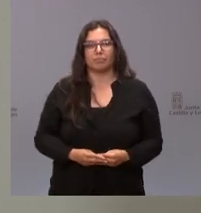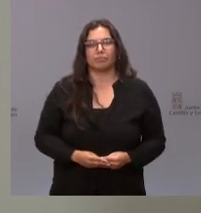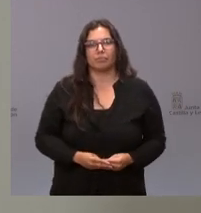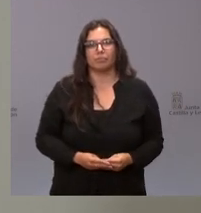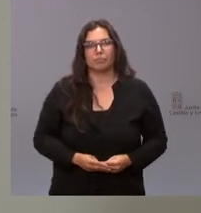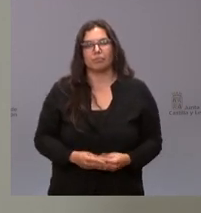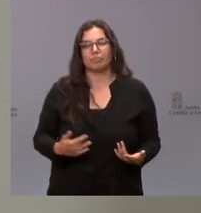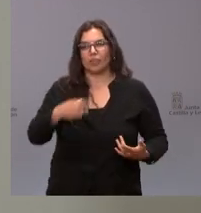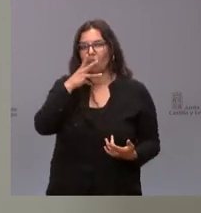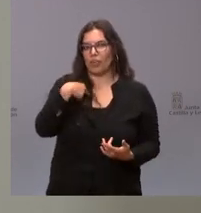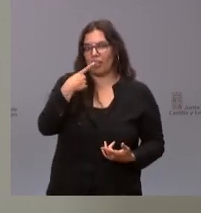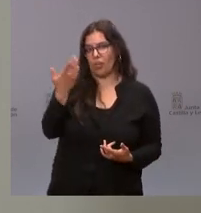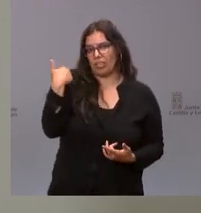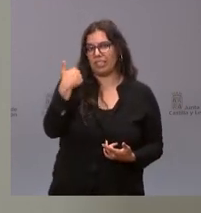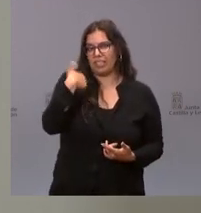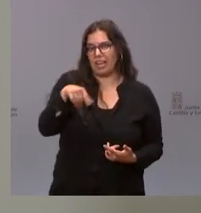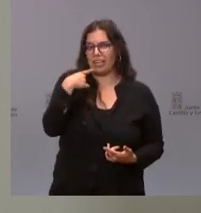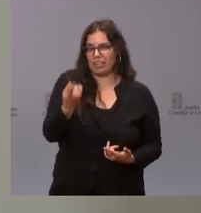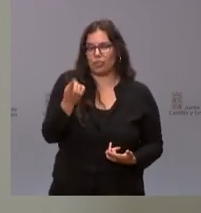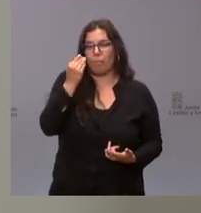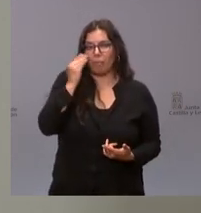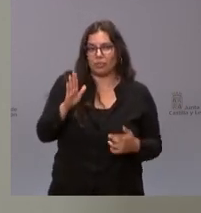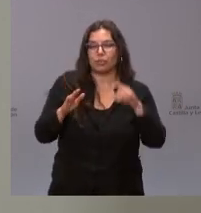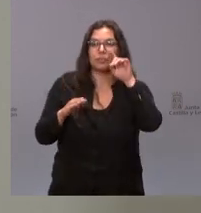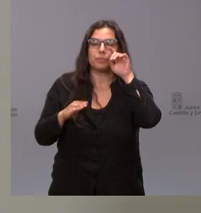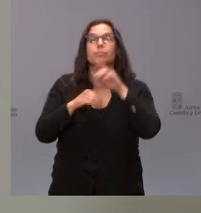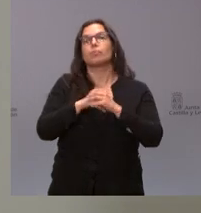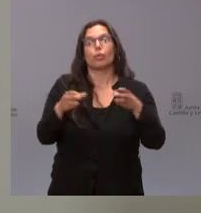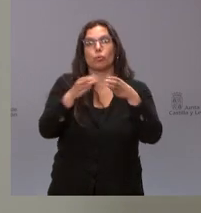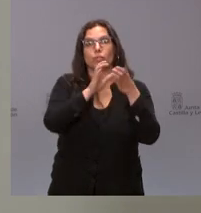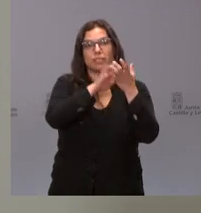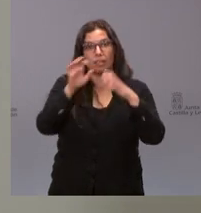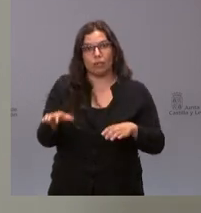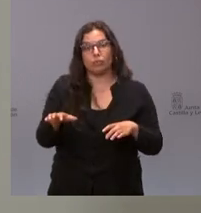y creo que lo he dicho antes que la Junta de Castilla y León